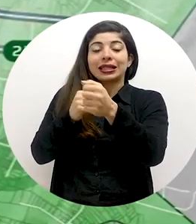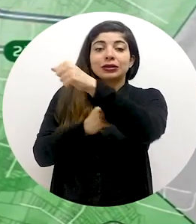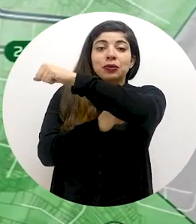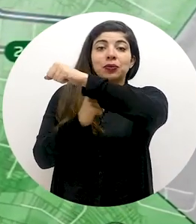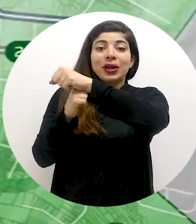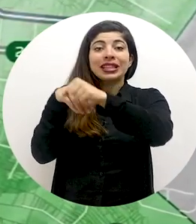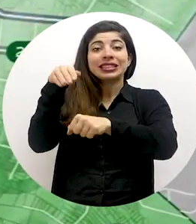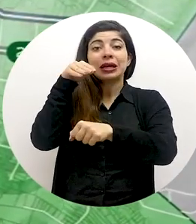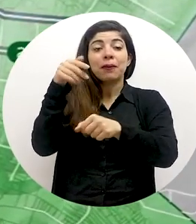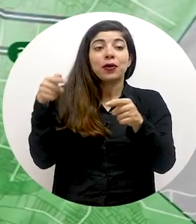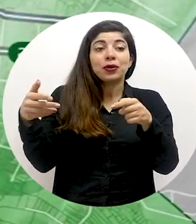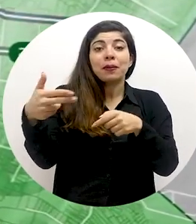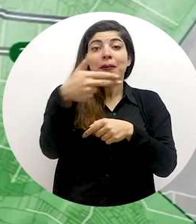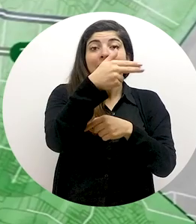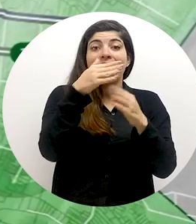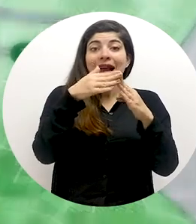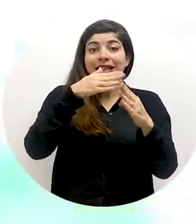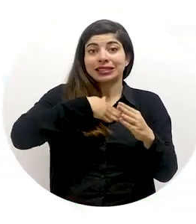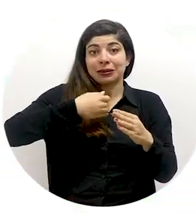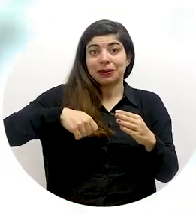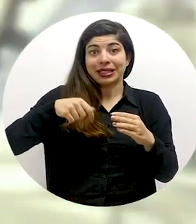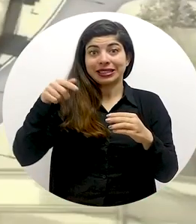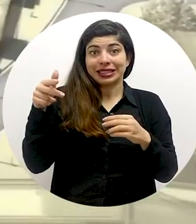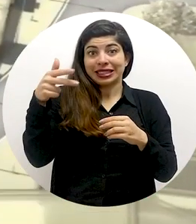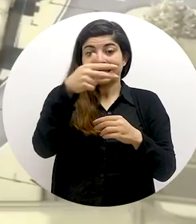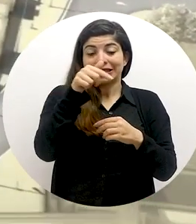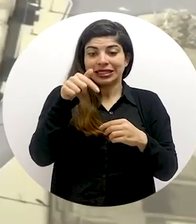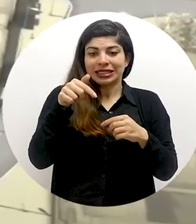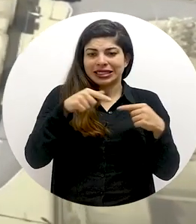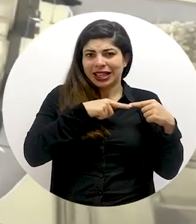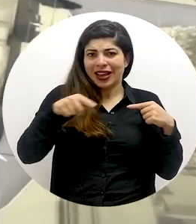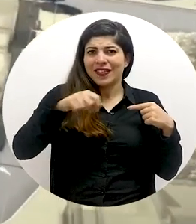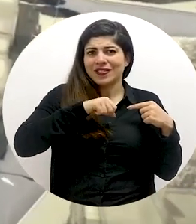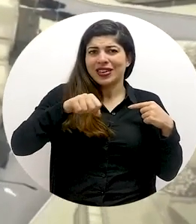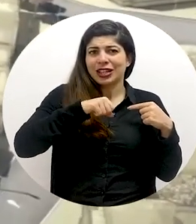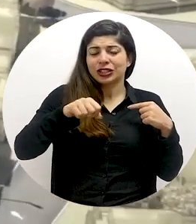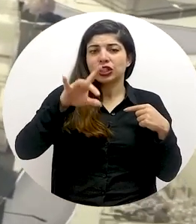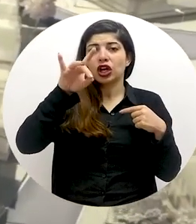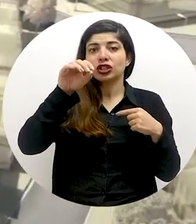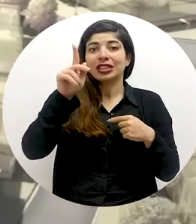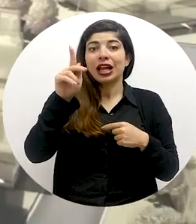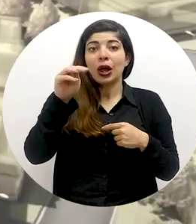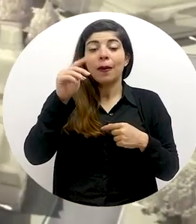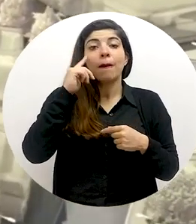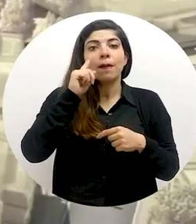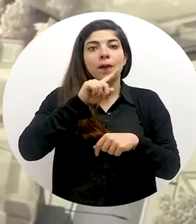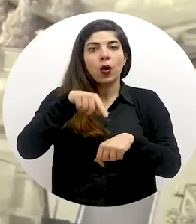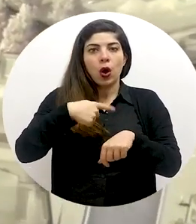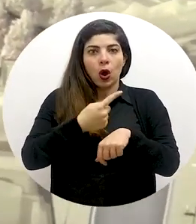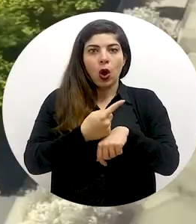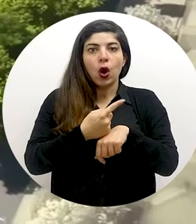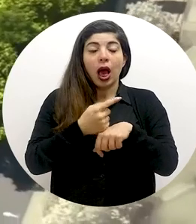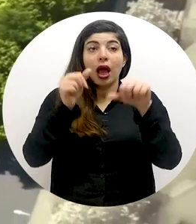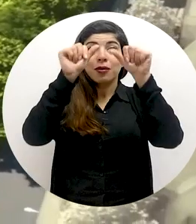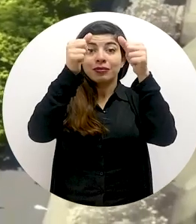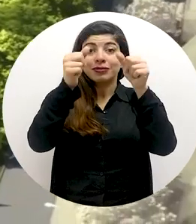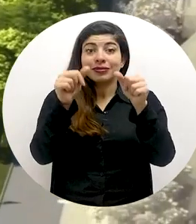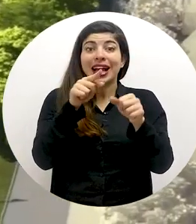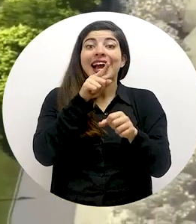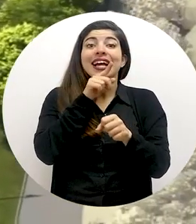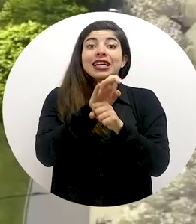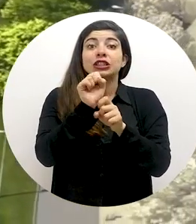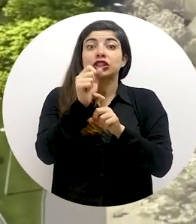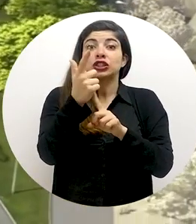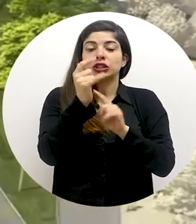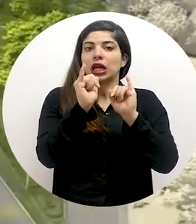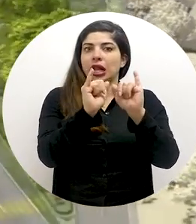puente de Zapote que va a Casa Presidencial, con una velocidad de circulación de 80 kilómetros por hora. Se mantendrá